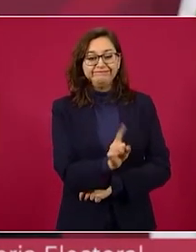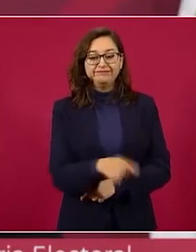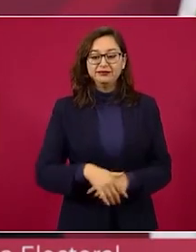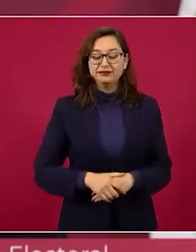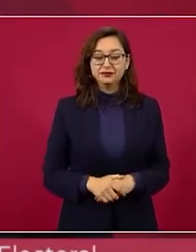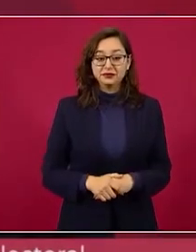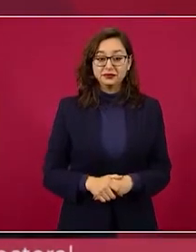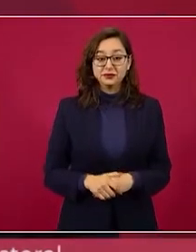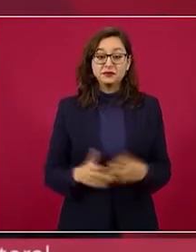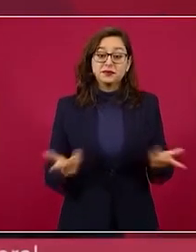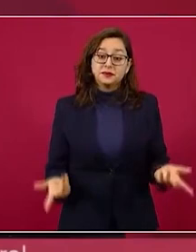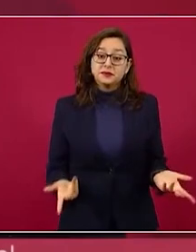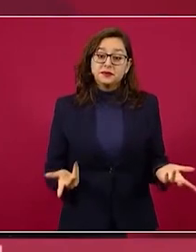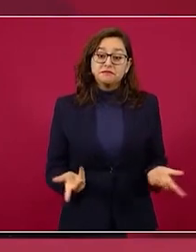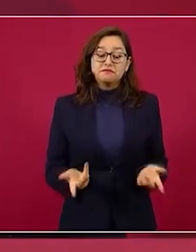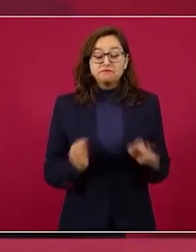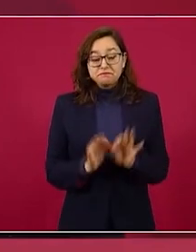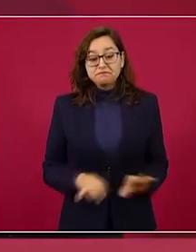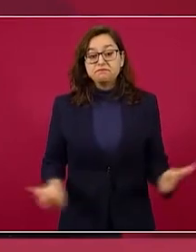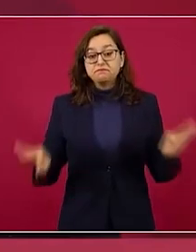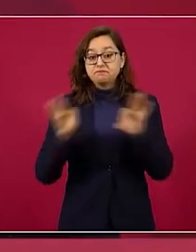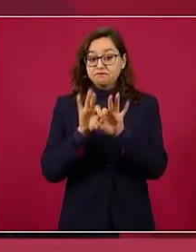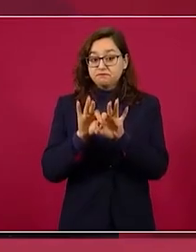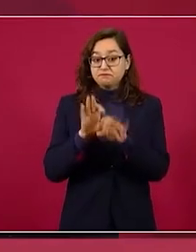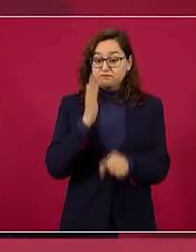la libertad de expresión